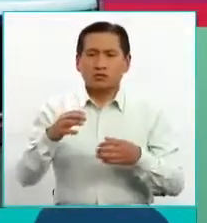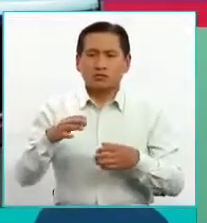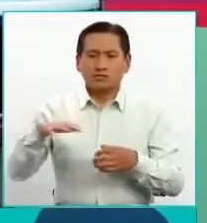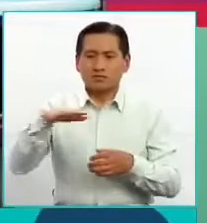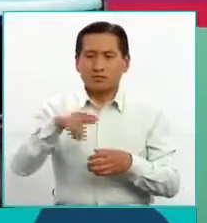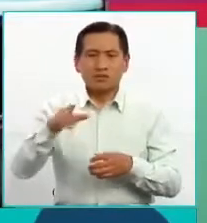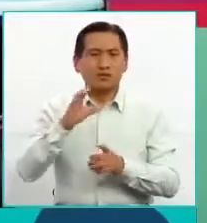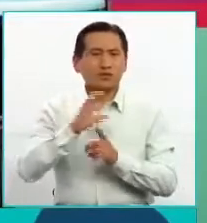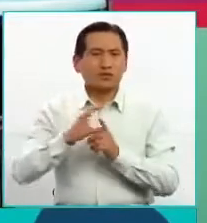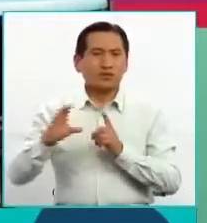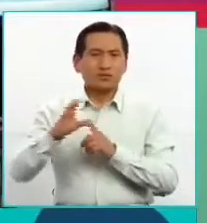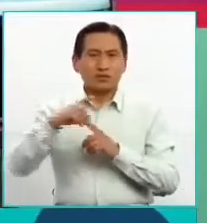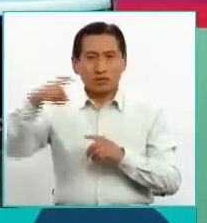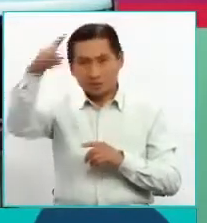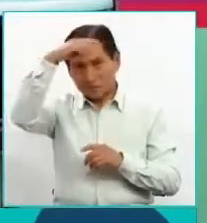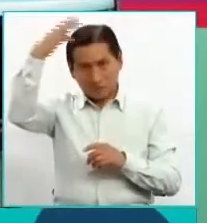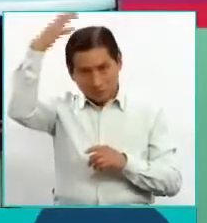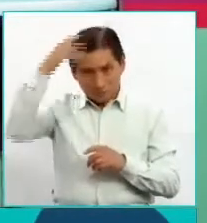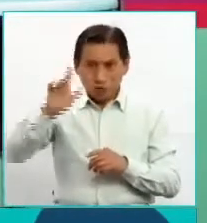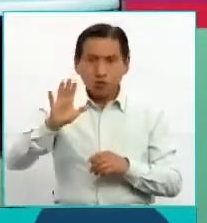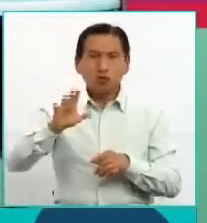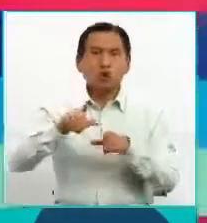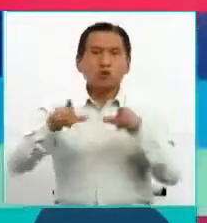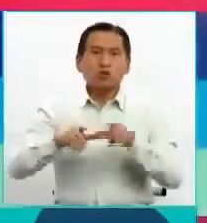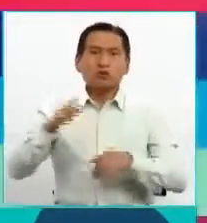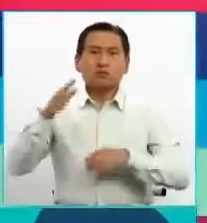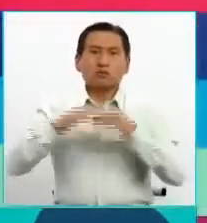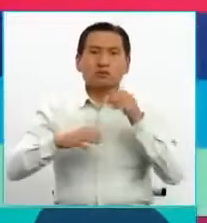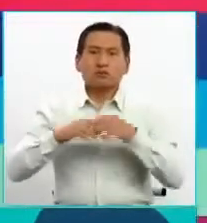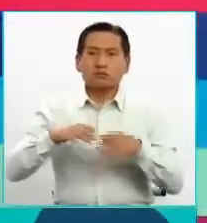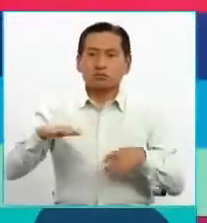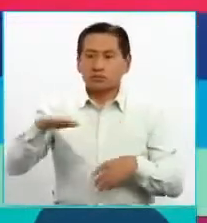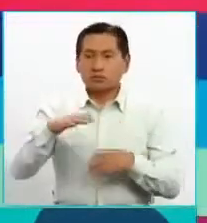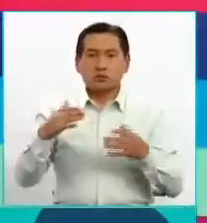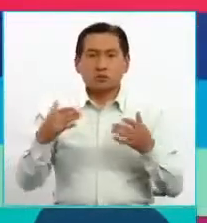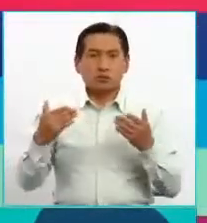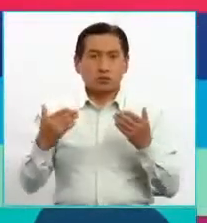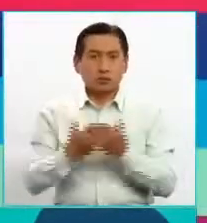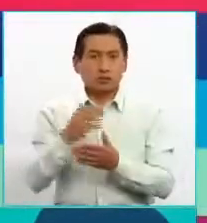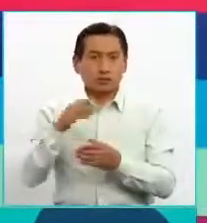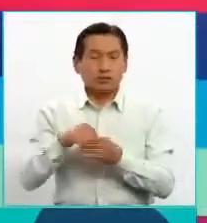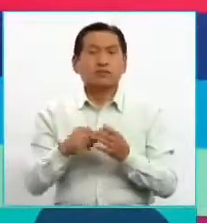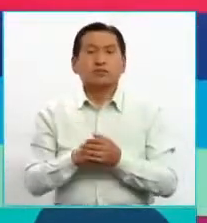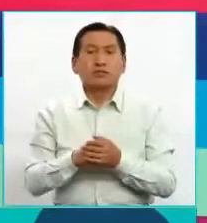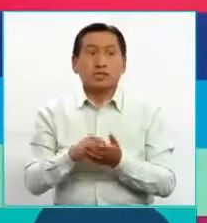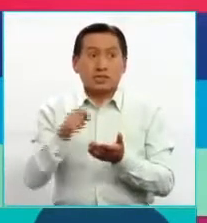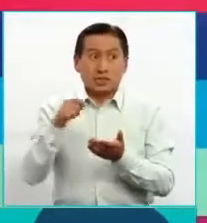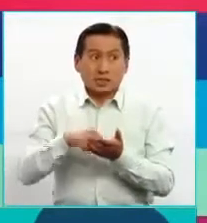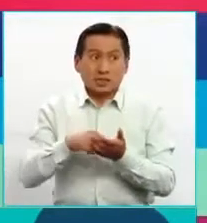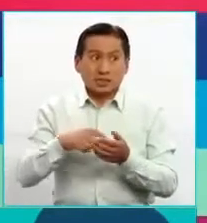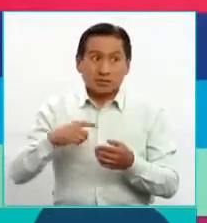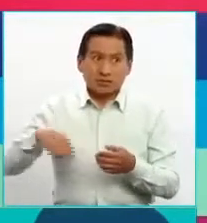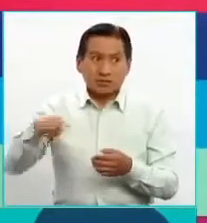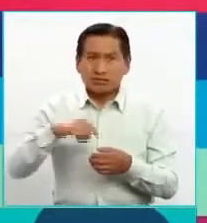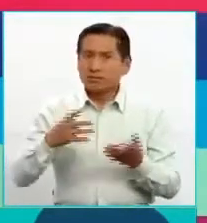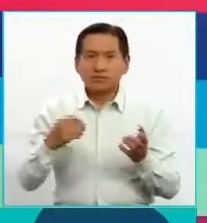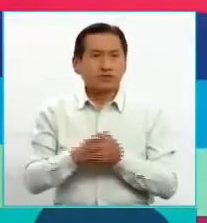tenemos el tema de la infraestructura en un sector. Y eso no podemos